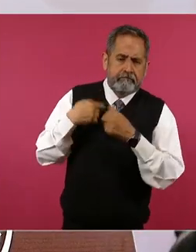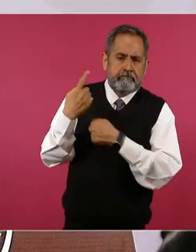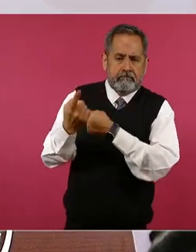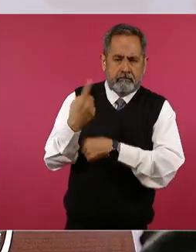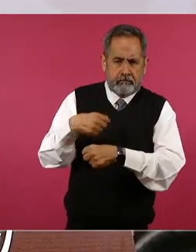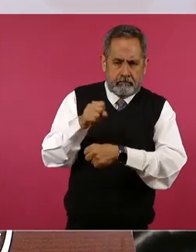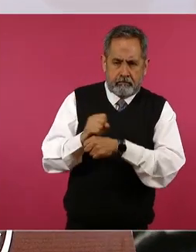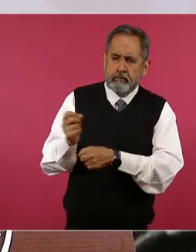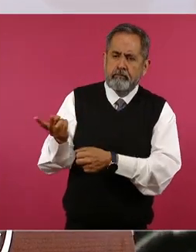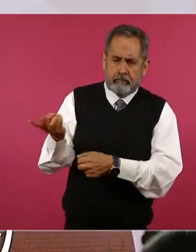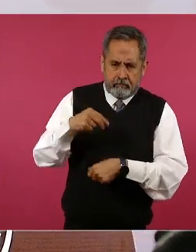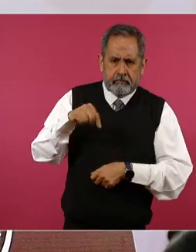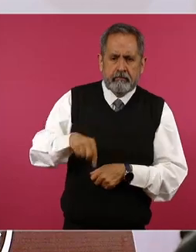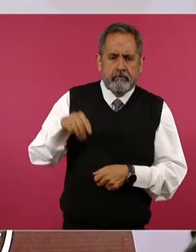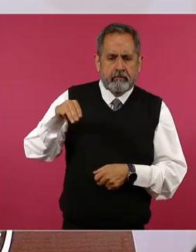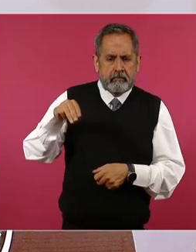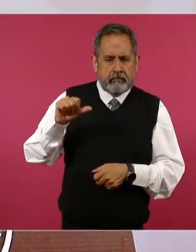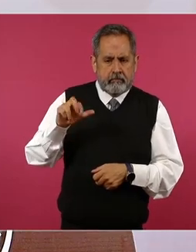semana próxima